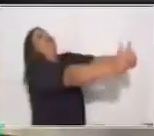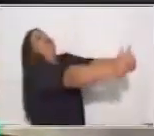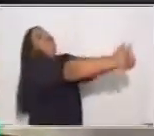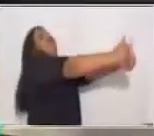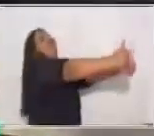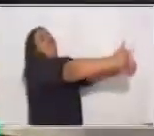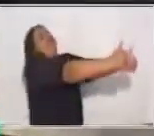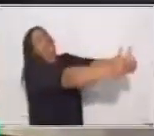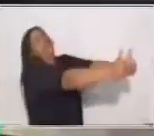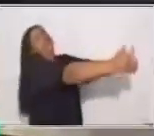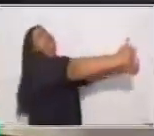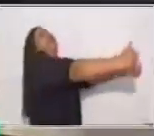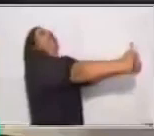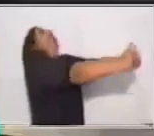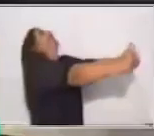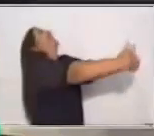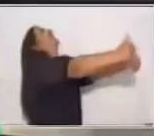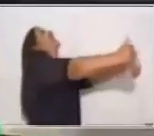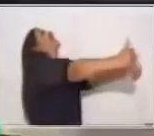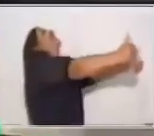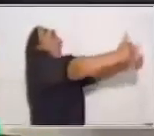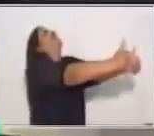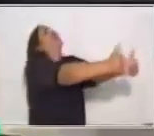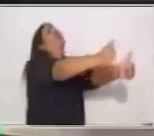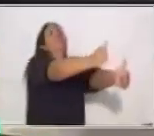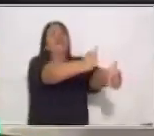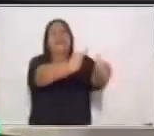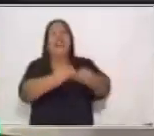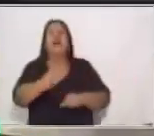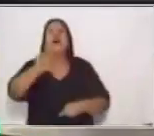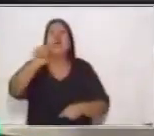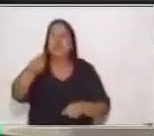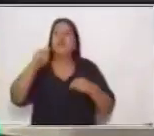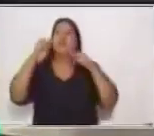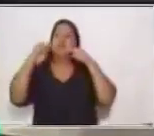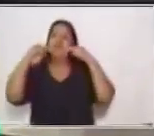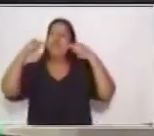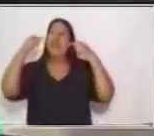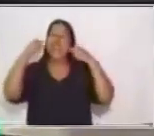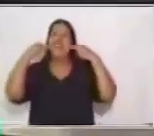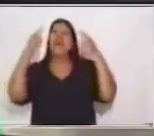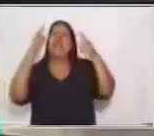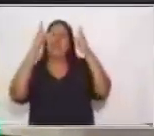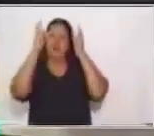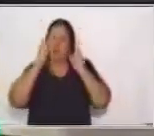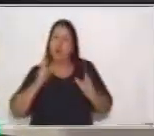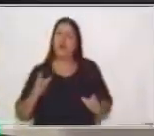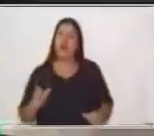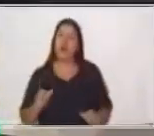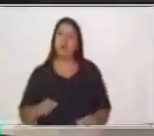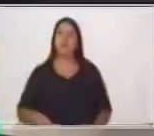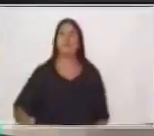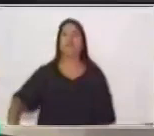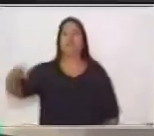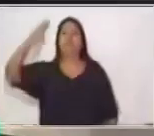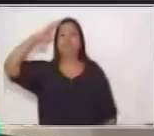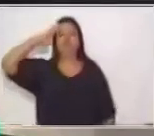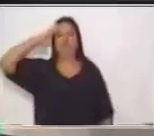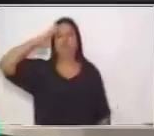Adherazlo con alegría. Para que puedas mover también las partes de tu cuerpo. Compañía.